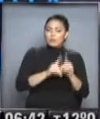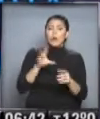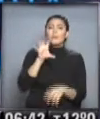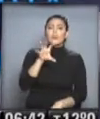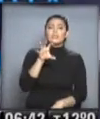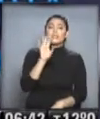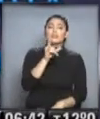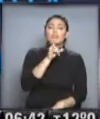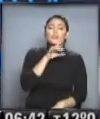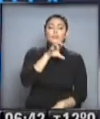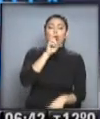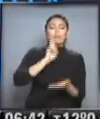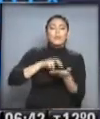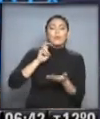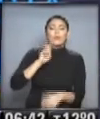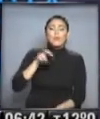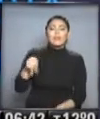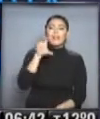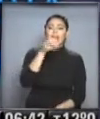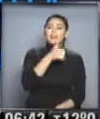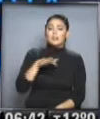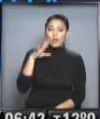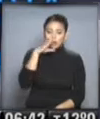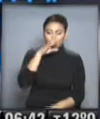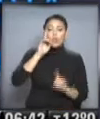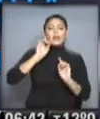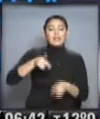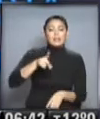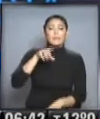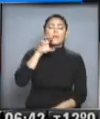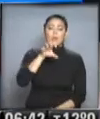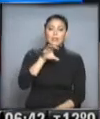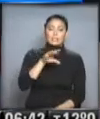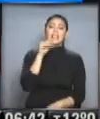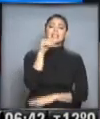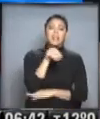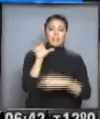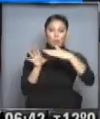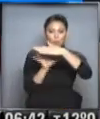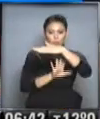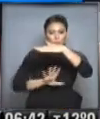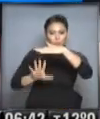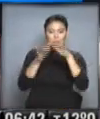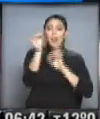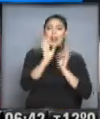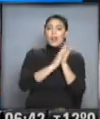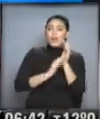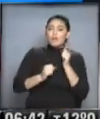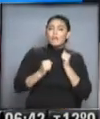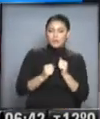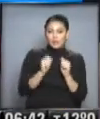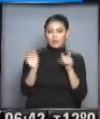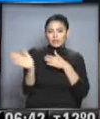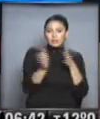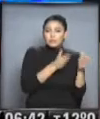Chubut, oeste de Neuquén, centro y oeste de Río Negro y noroeste de Santa Cruz. Las nevadas van a ser bastante intensas, el aire frío que está ingresando